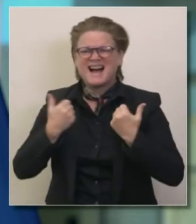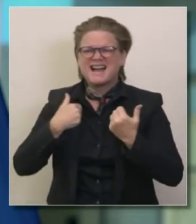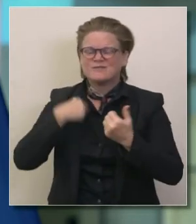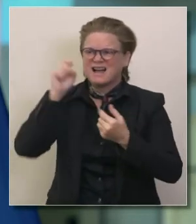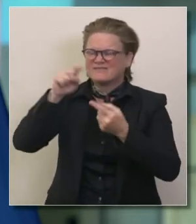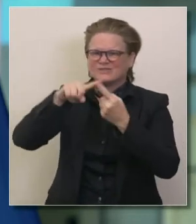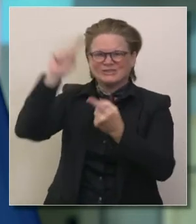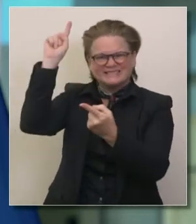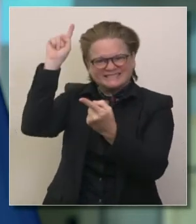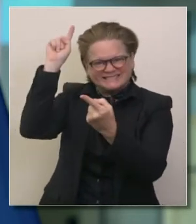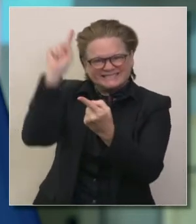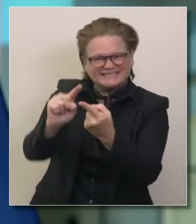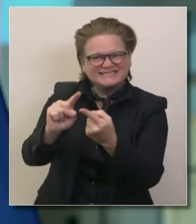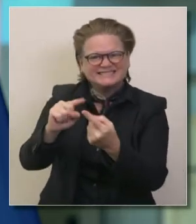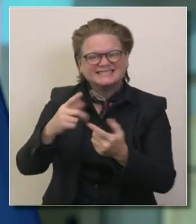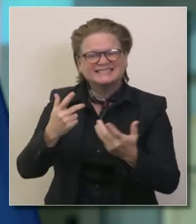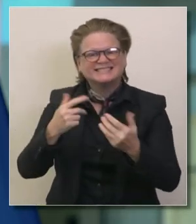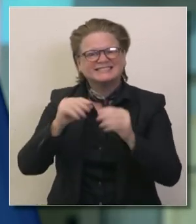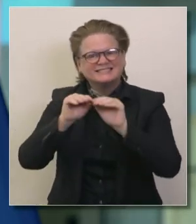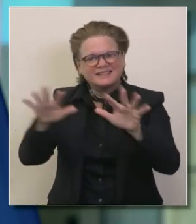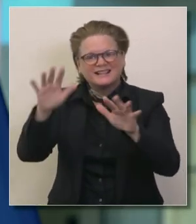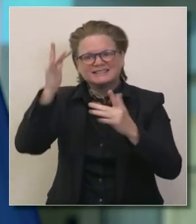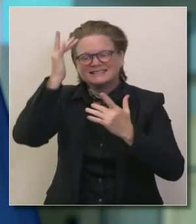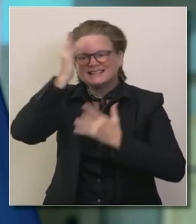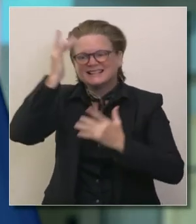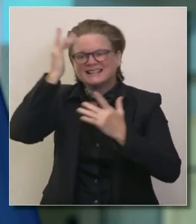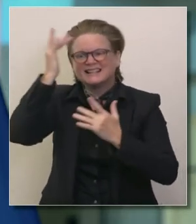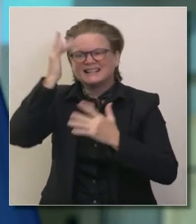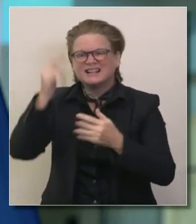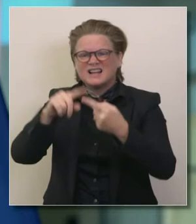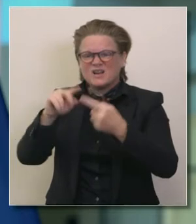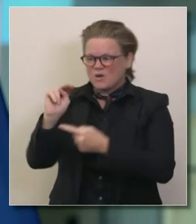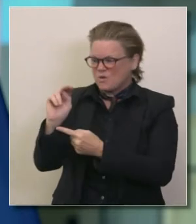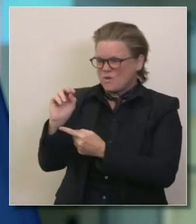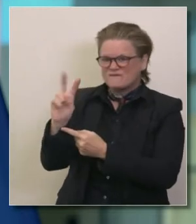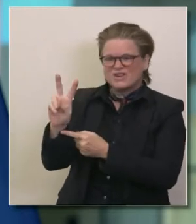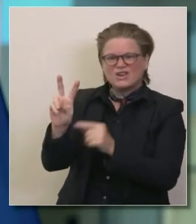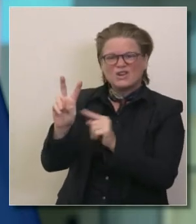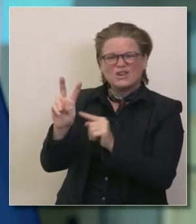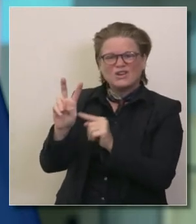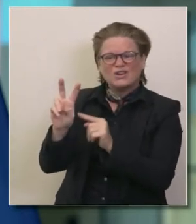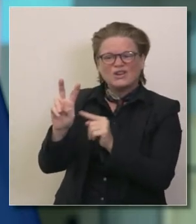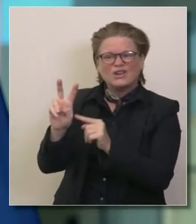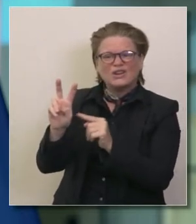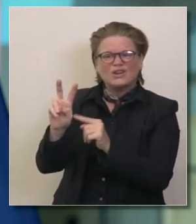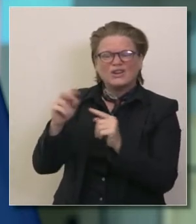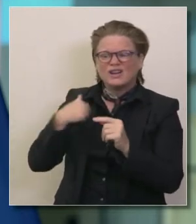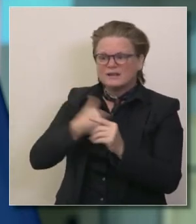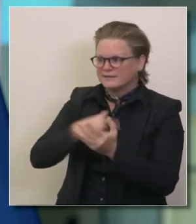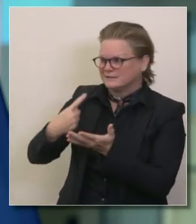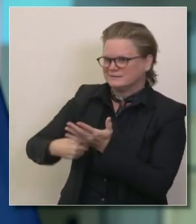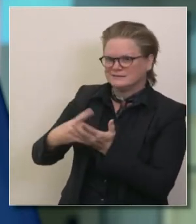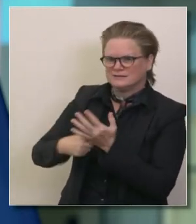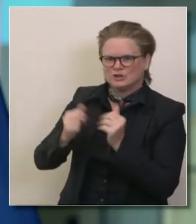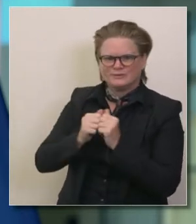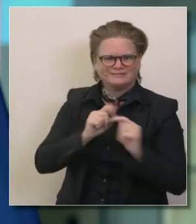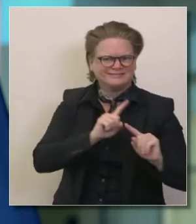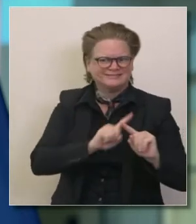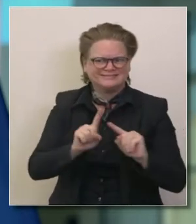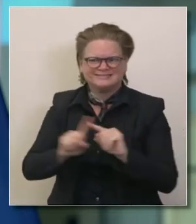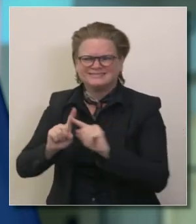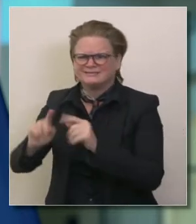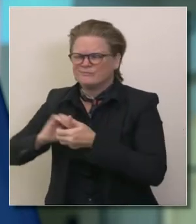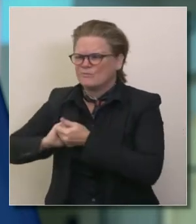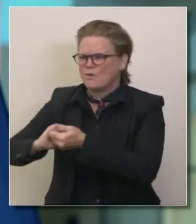posible evitando tantas infecciones como sea posible ciertamente en los meses de octubre y noviembre hablando con los socios locales sobre las acciones